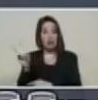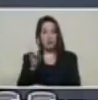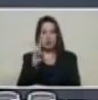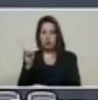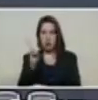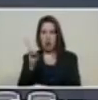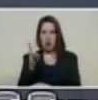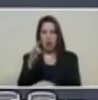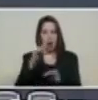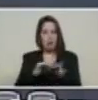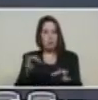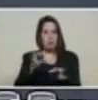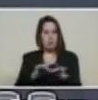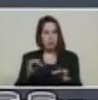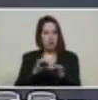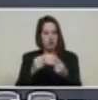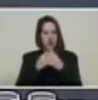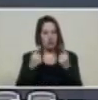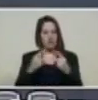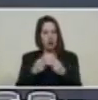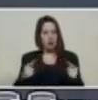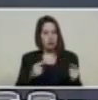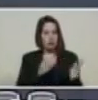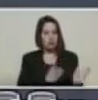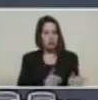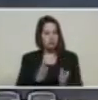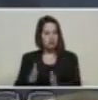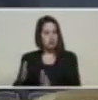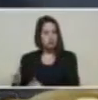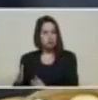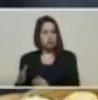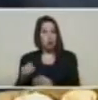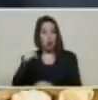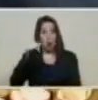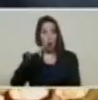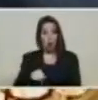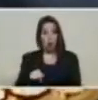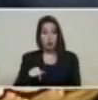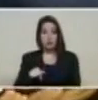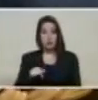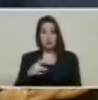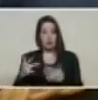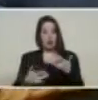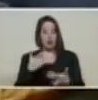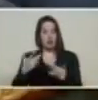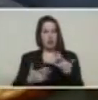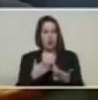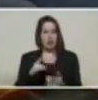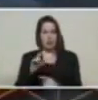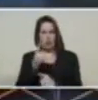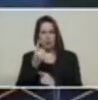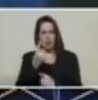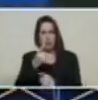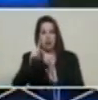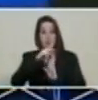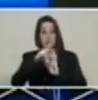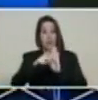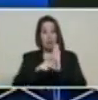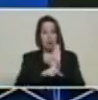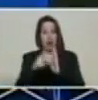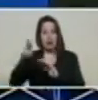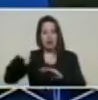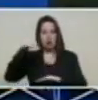en sus distintas etapas. Hoy estamos activando el Plan Nacional Integral